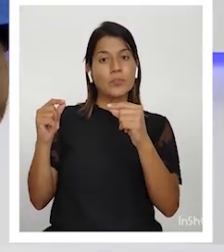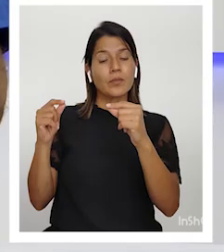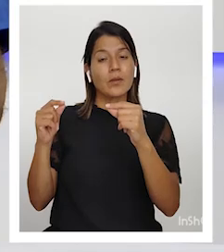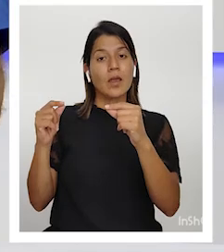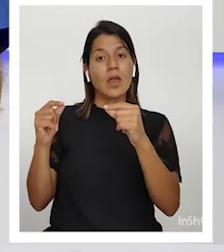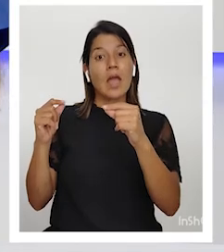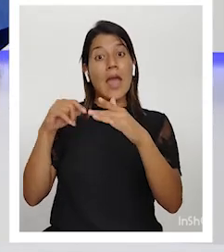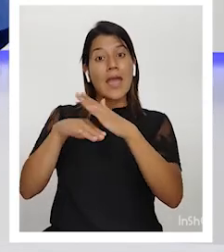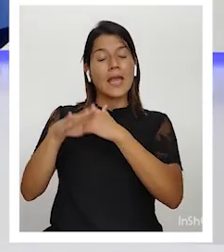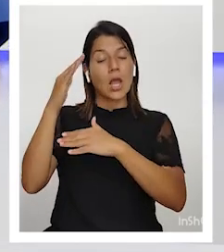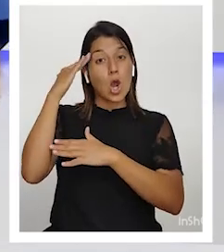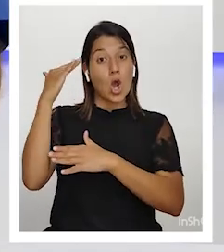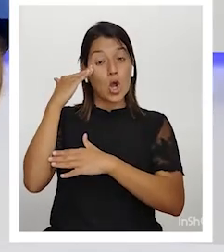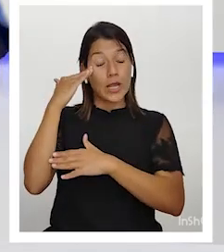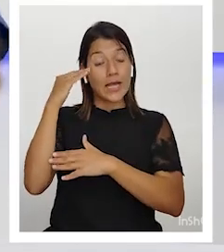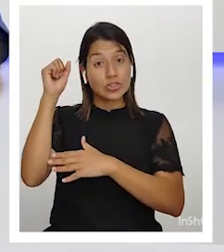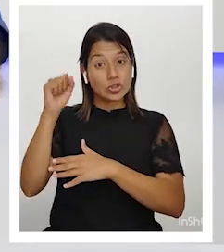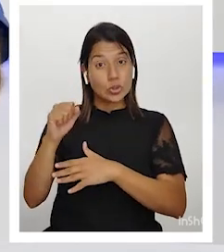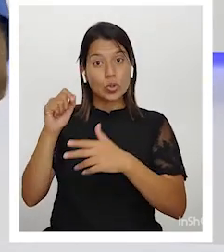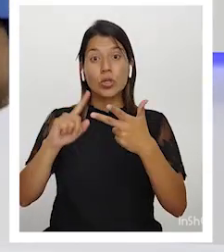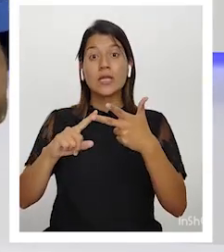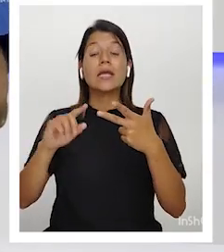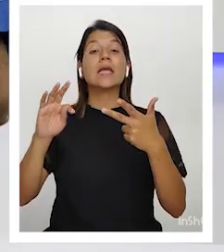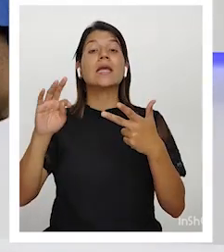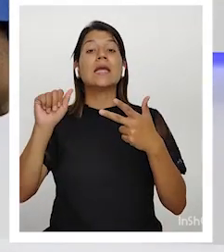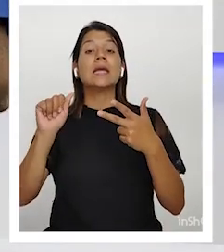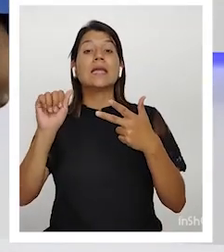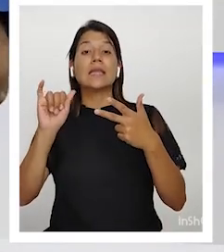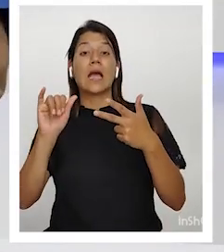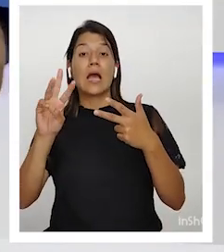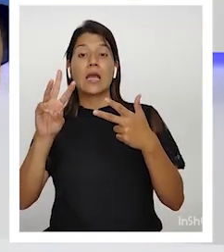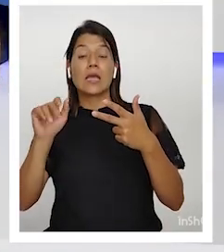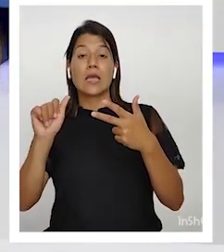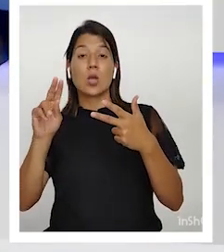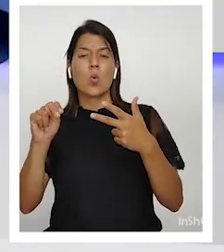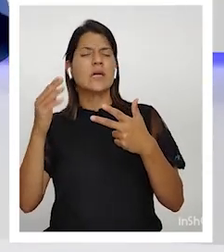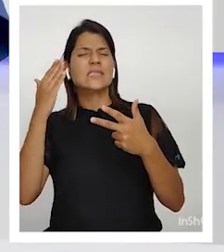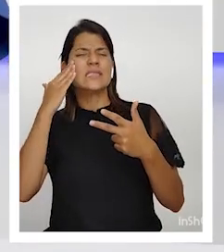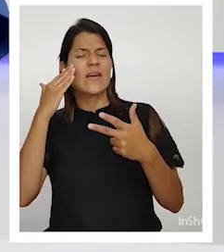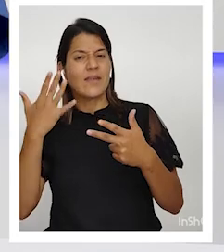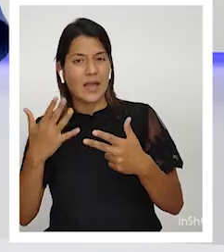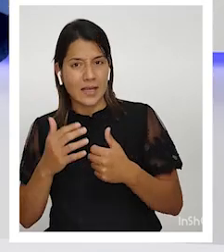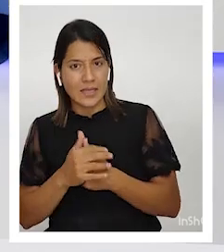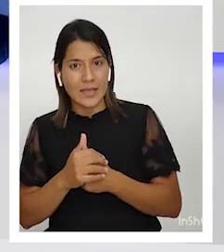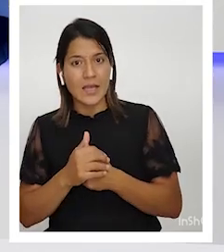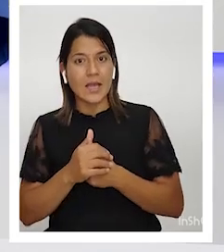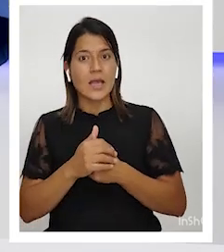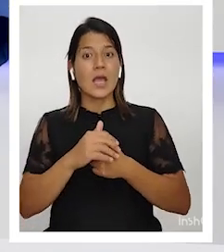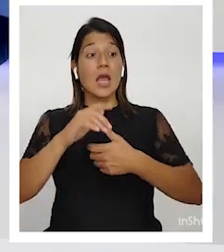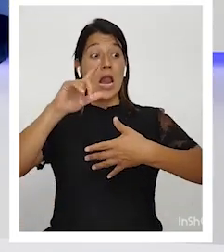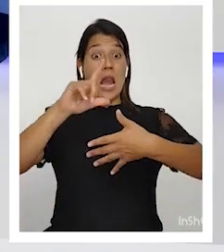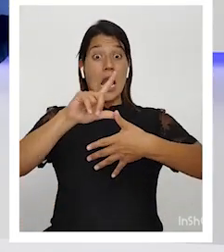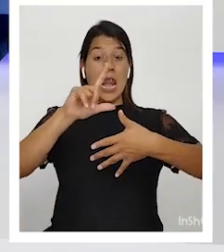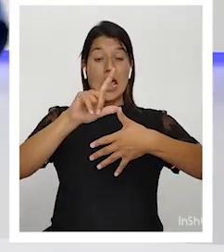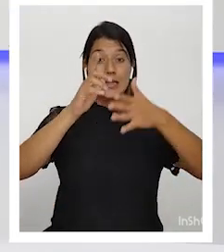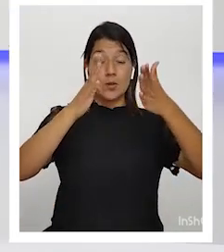en Corea del Sur y en Taiwán, que los latifundistas eran los amigos de la guerra y impedían